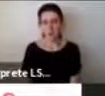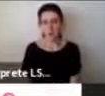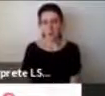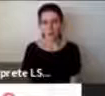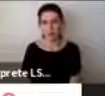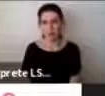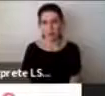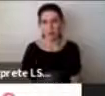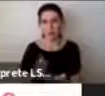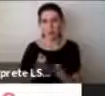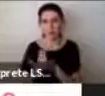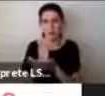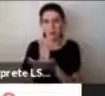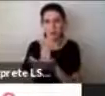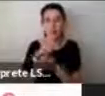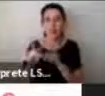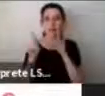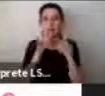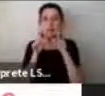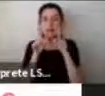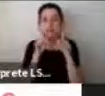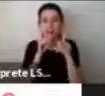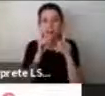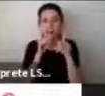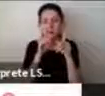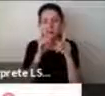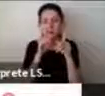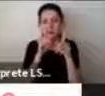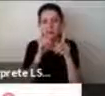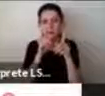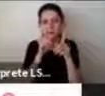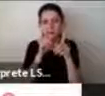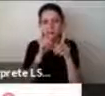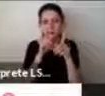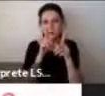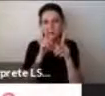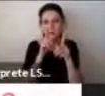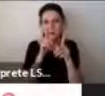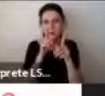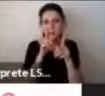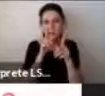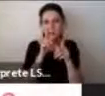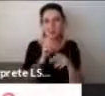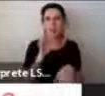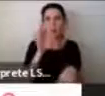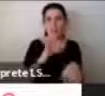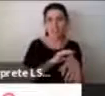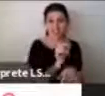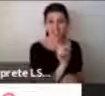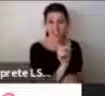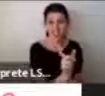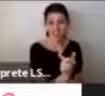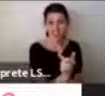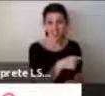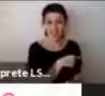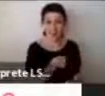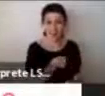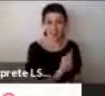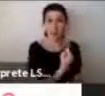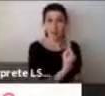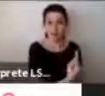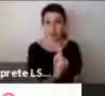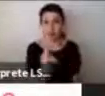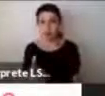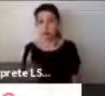partimos por los cuentos que eran de cada trastorno partimos escribiendo el cuento de autismo primero,